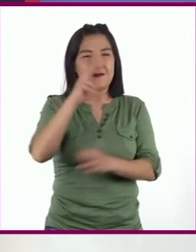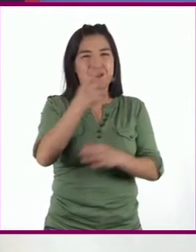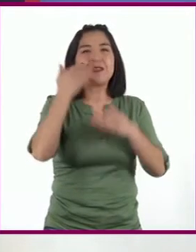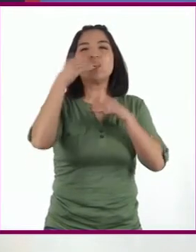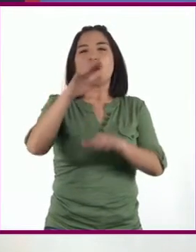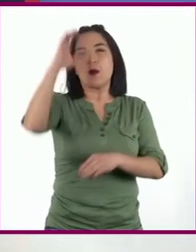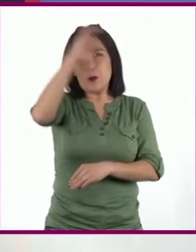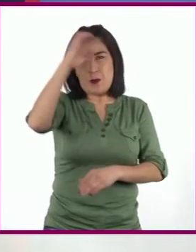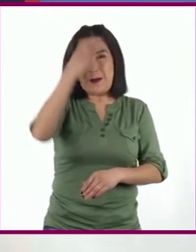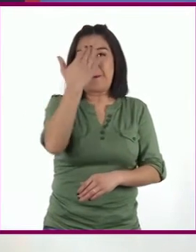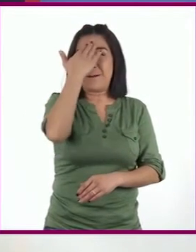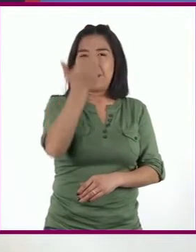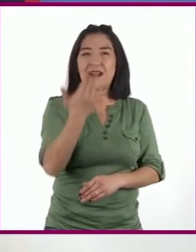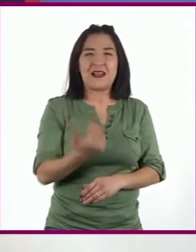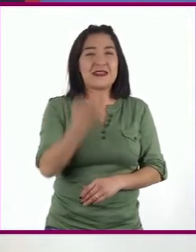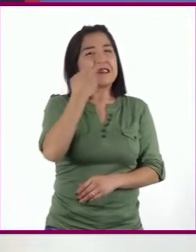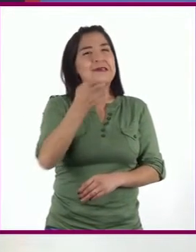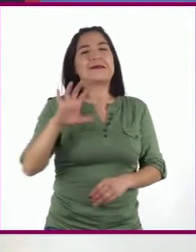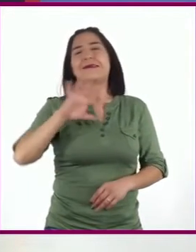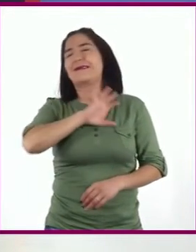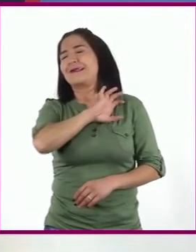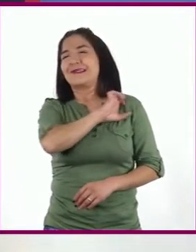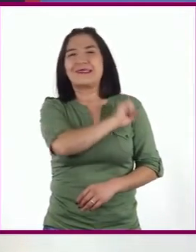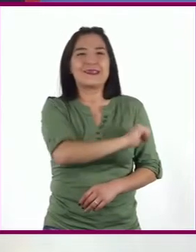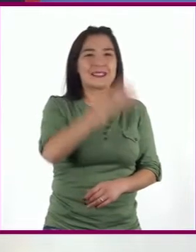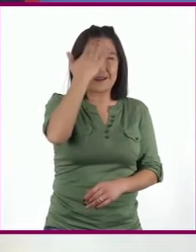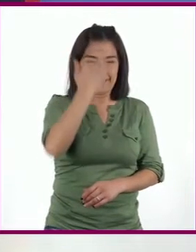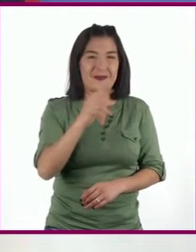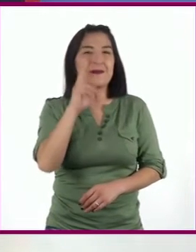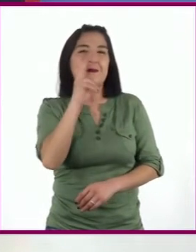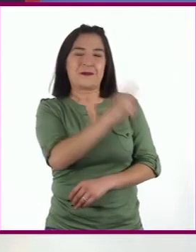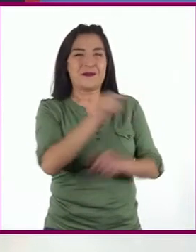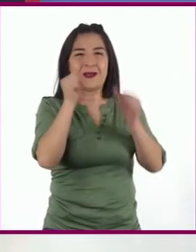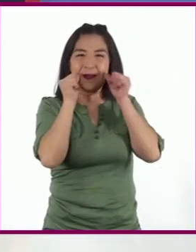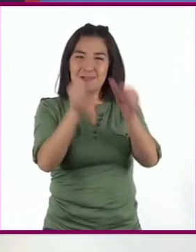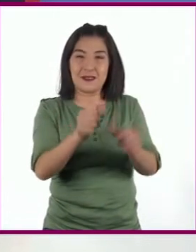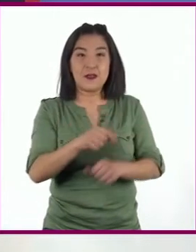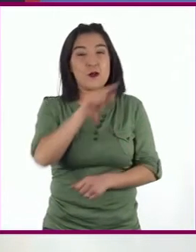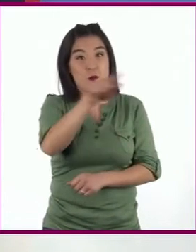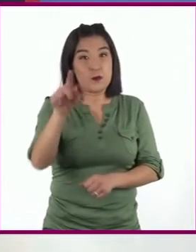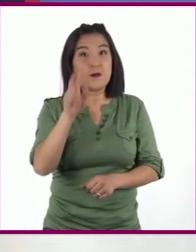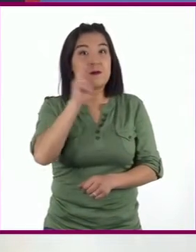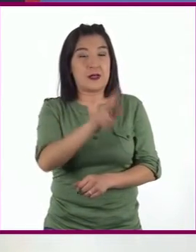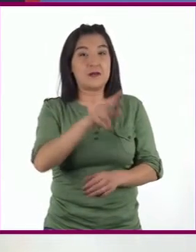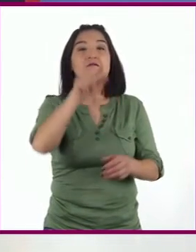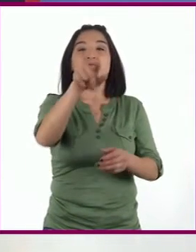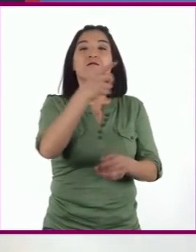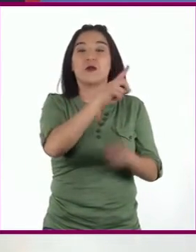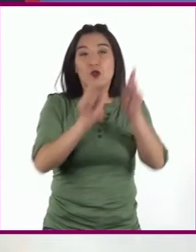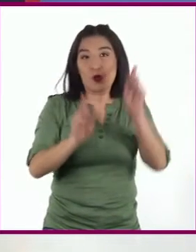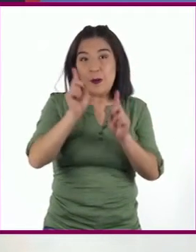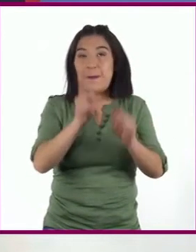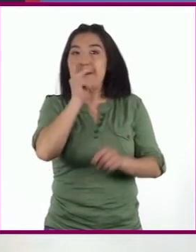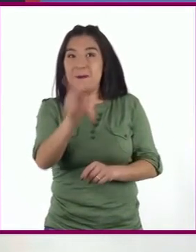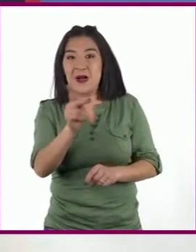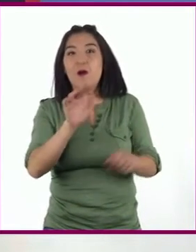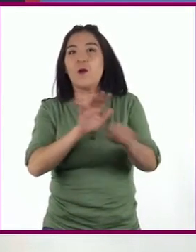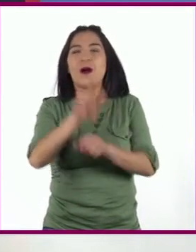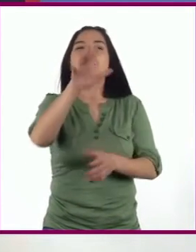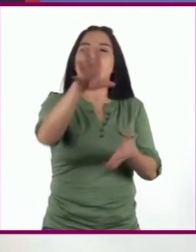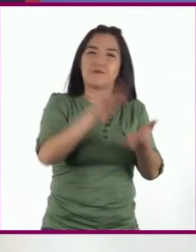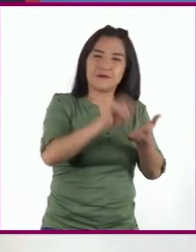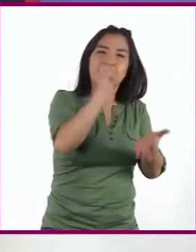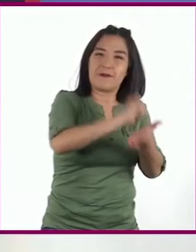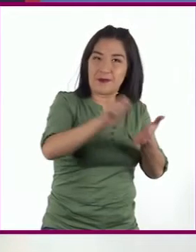Esa fascinante civilización Pongan atención Escuchen y tomen nota de algunas palabras y datos